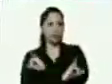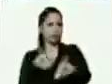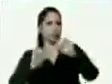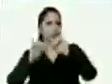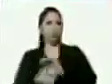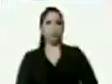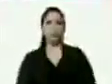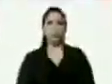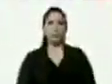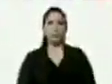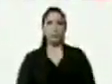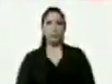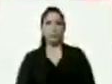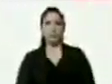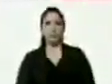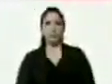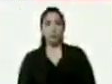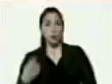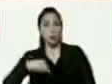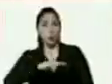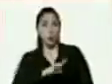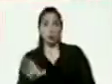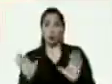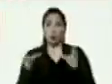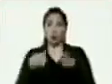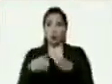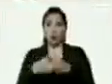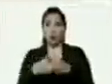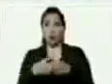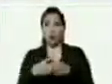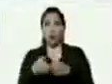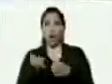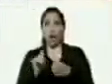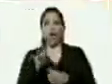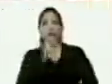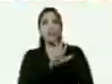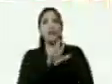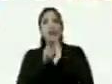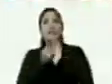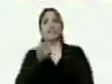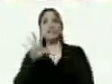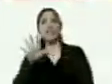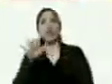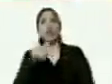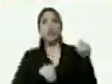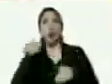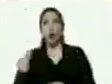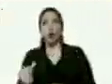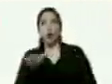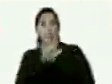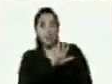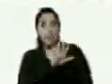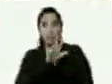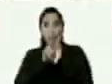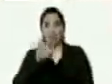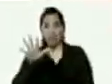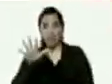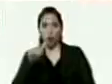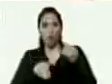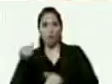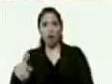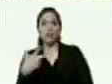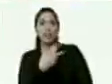desde ya nuestro sector cuenta con 525 votos presidente de esos 525 votos